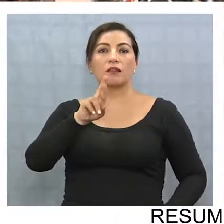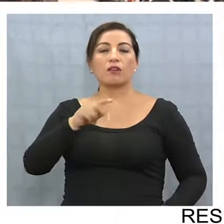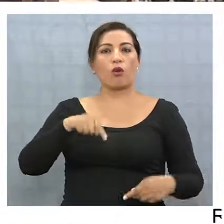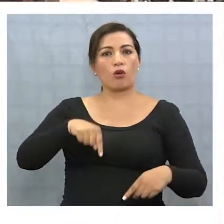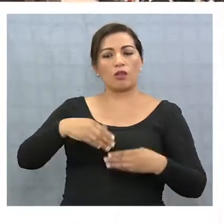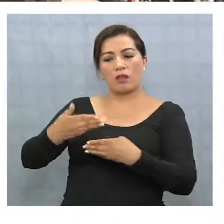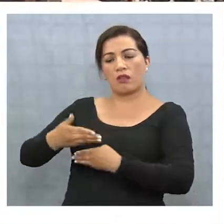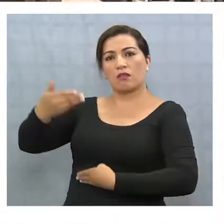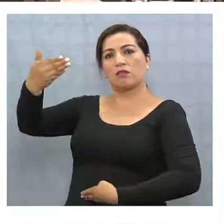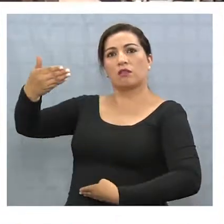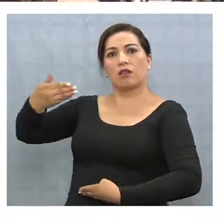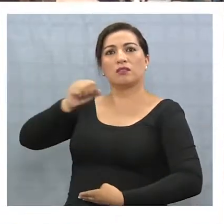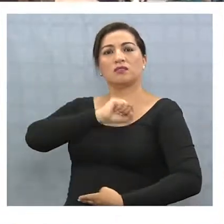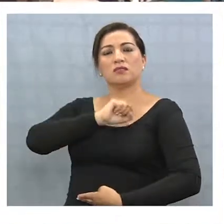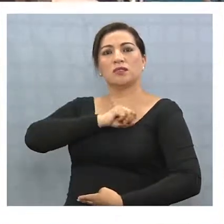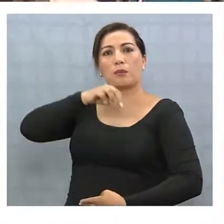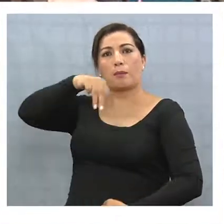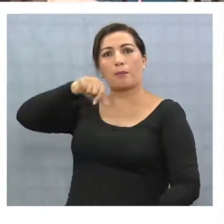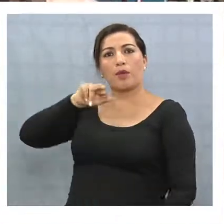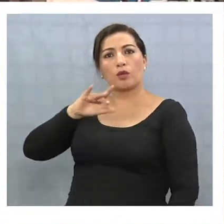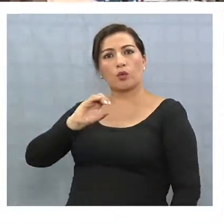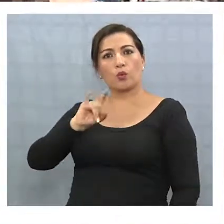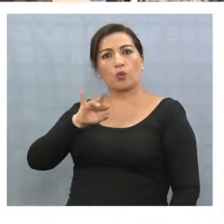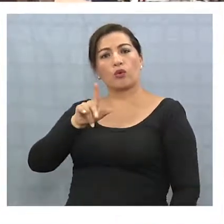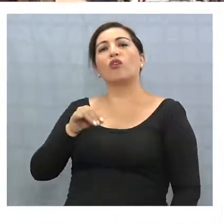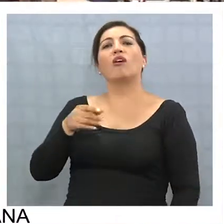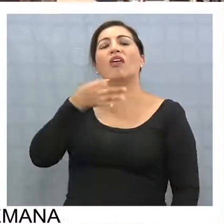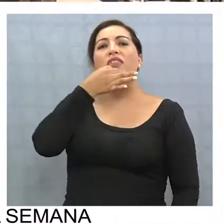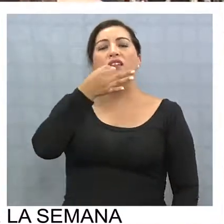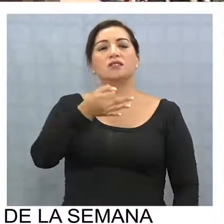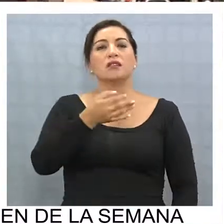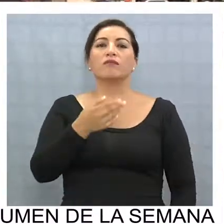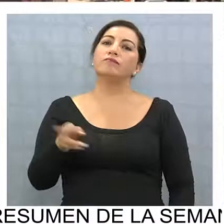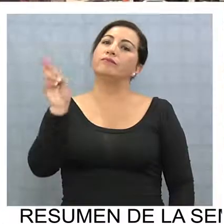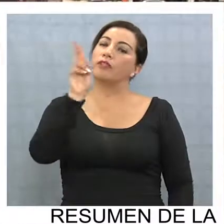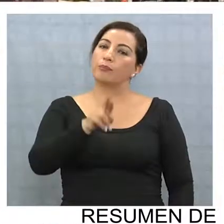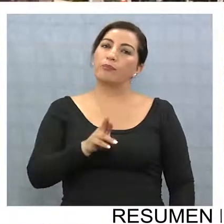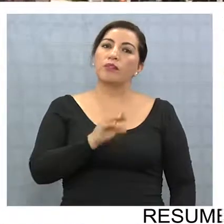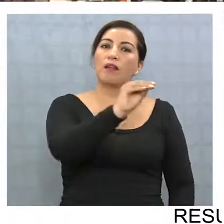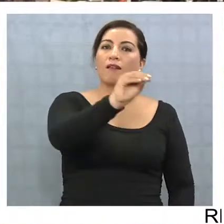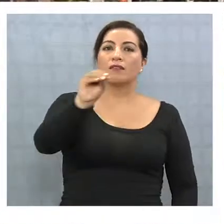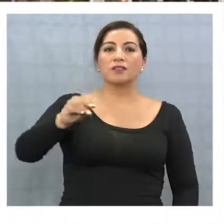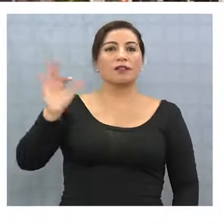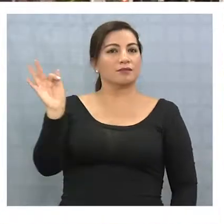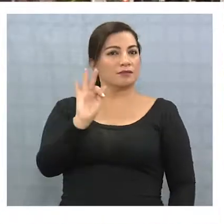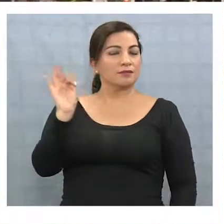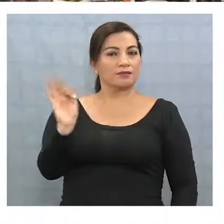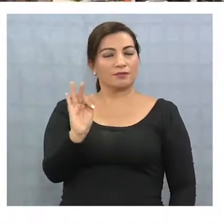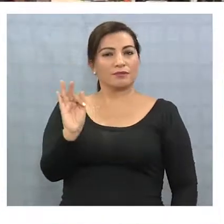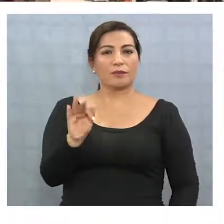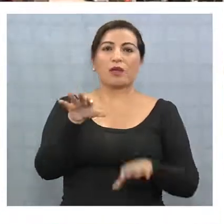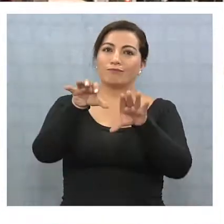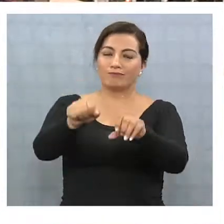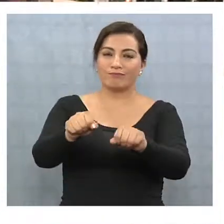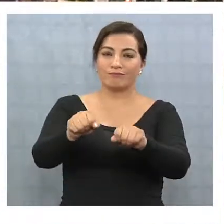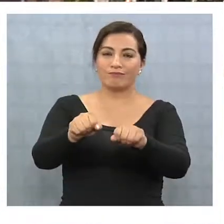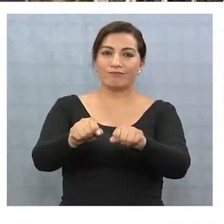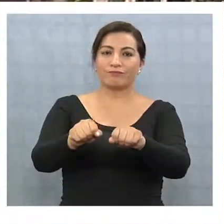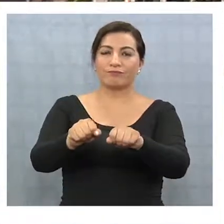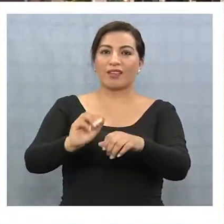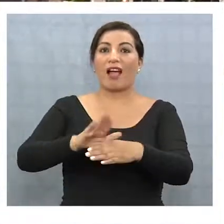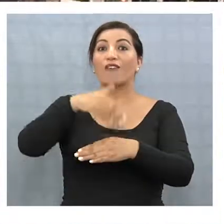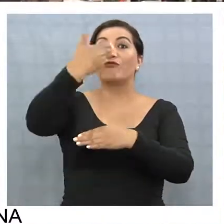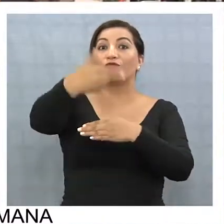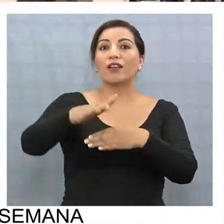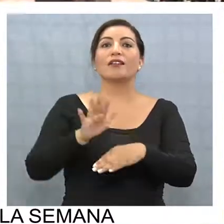una portada del diario Mercurio de Santiago, aparece que el MOP dice que van a volver a llamar a licitación en febrero, va a adjudicar en febrero la fachada